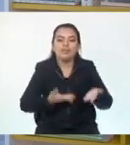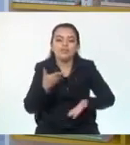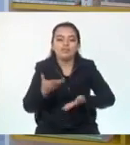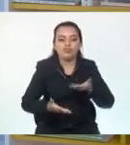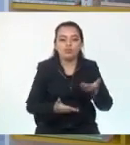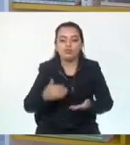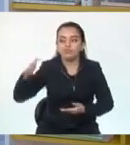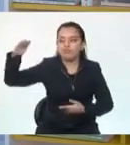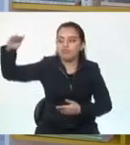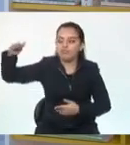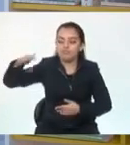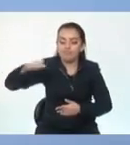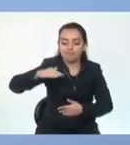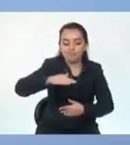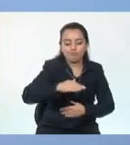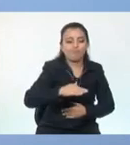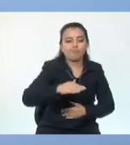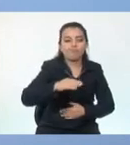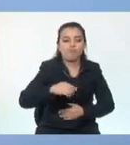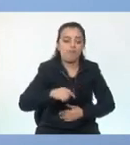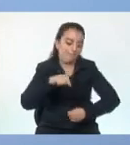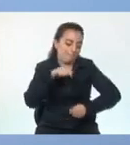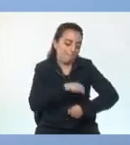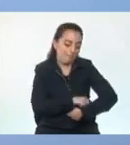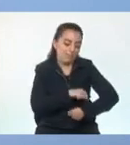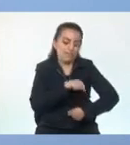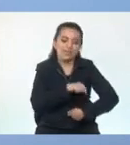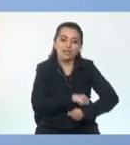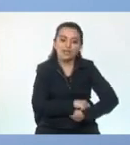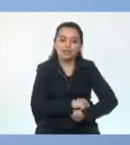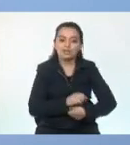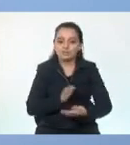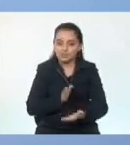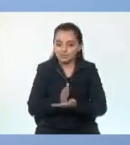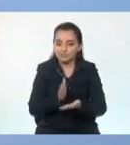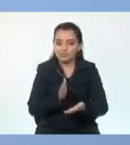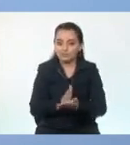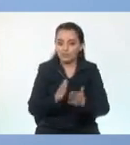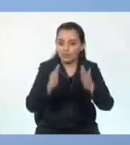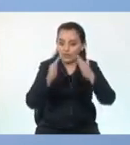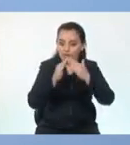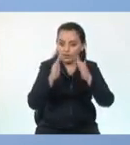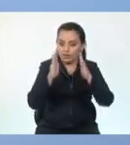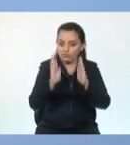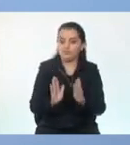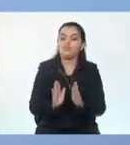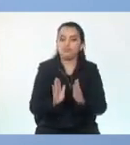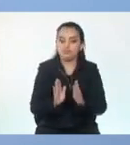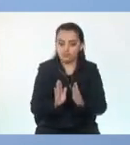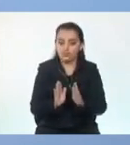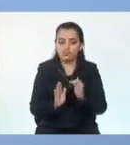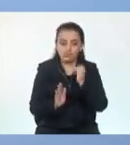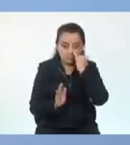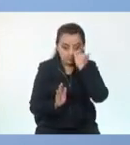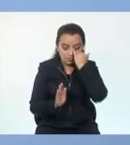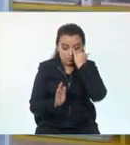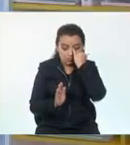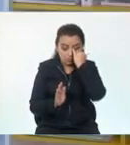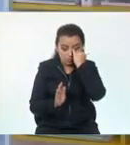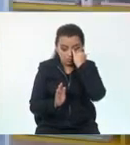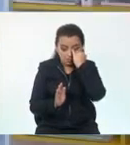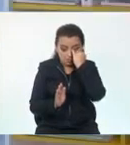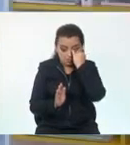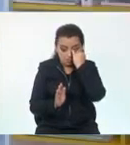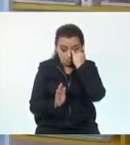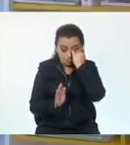mensajeros que llevan las cartas y que deben de llegar a sus casas para dejar sus encomiendas. Es por ello